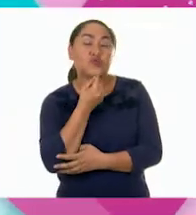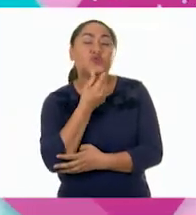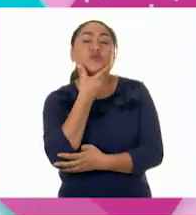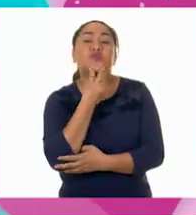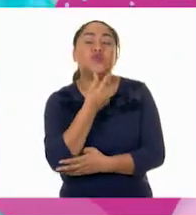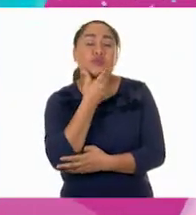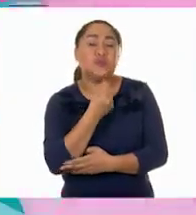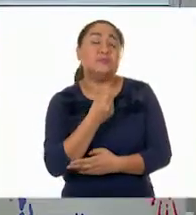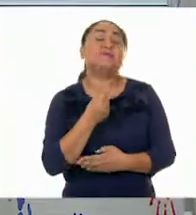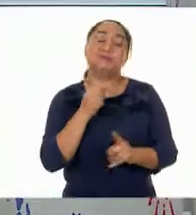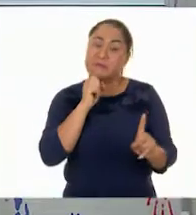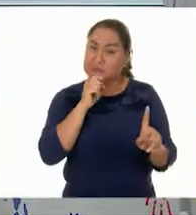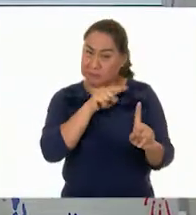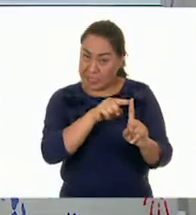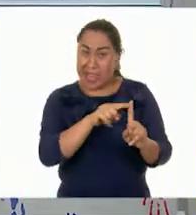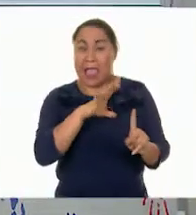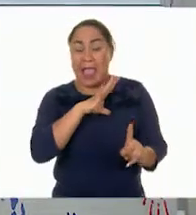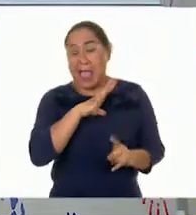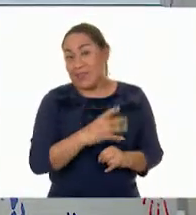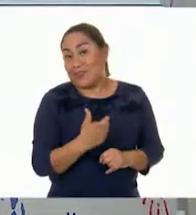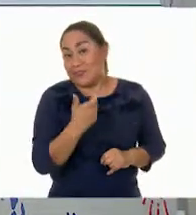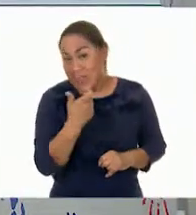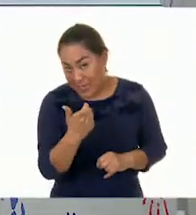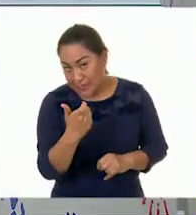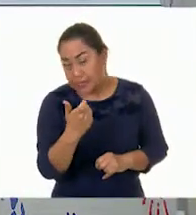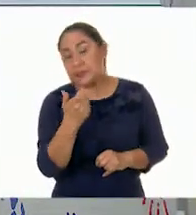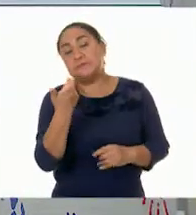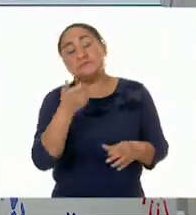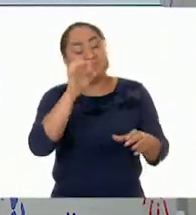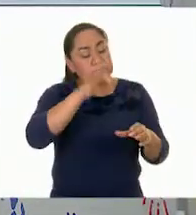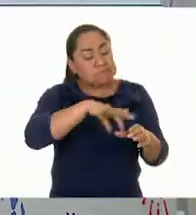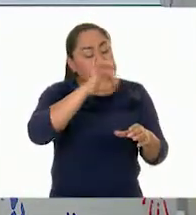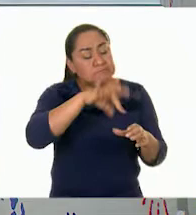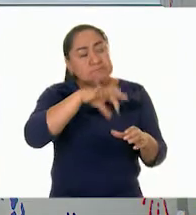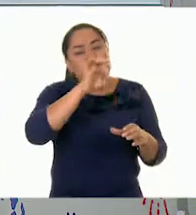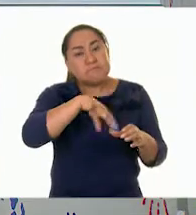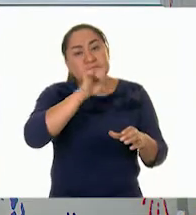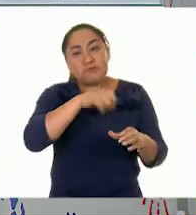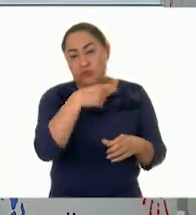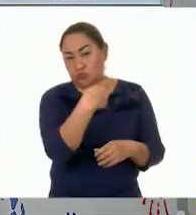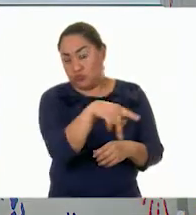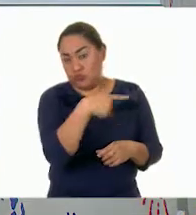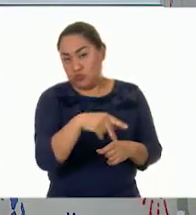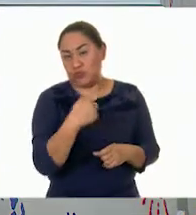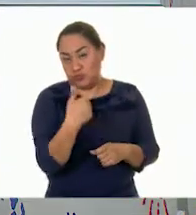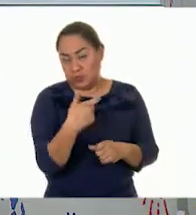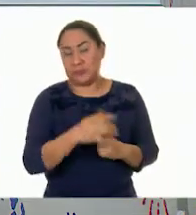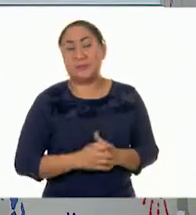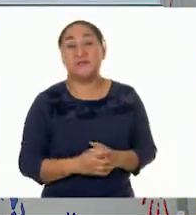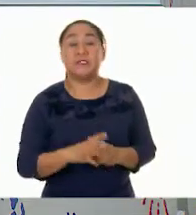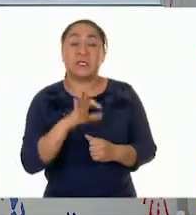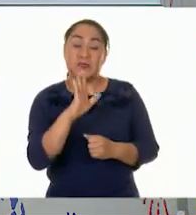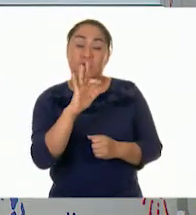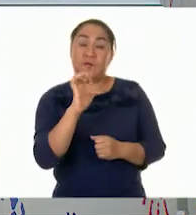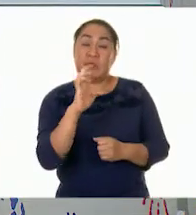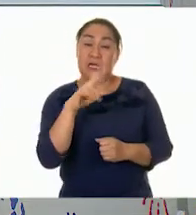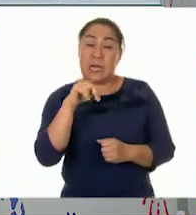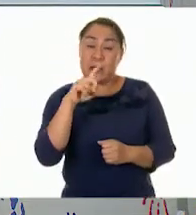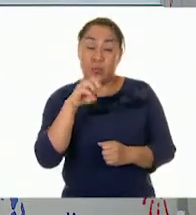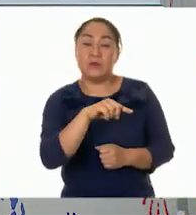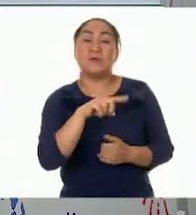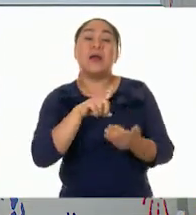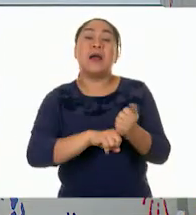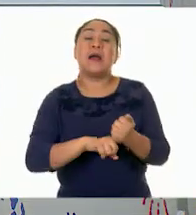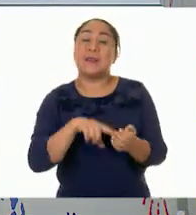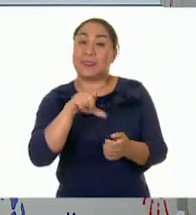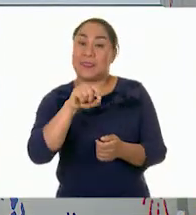Fernando también tenía dinero. Él estaba juntando y estaba ahorrando. Y bueno, Fernando tenía 37